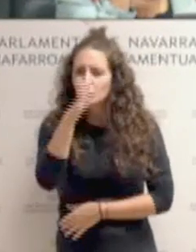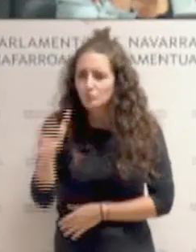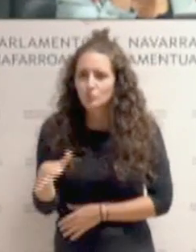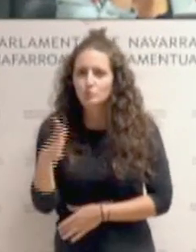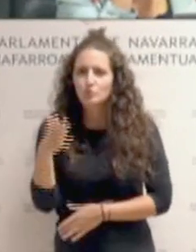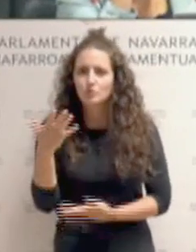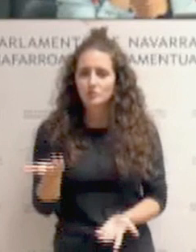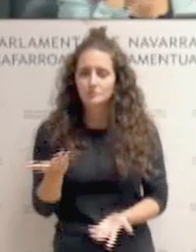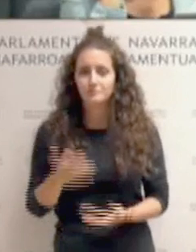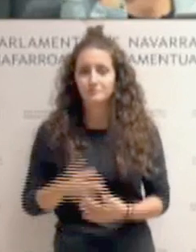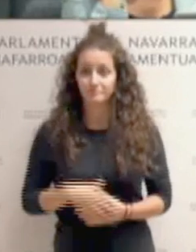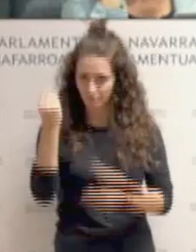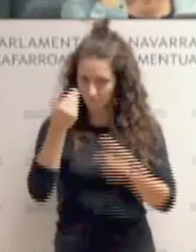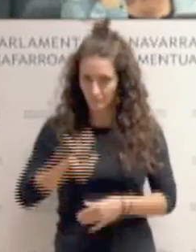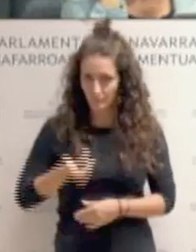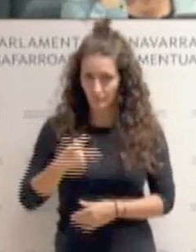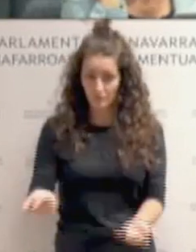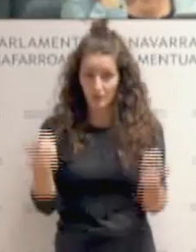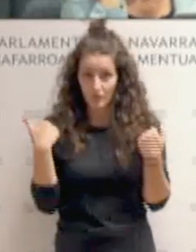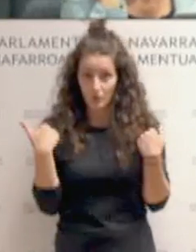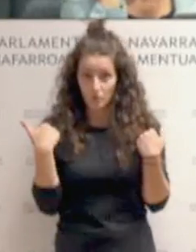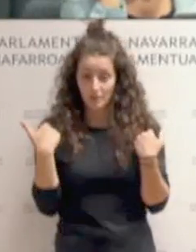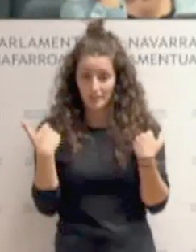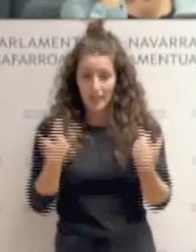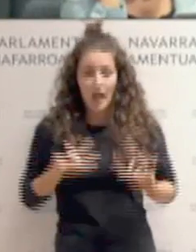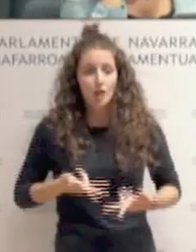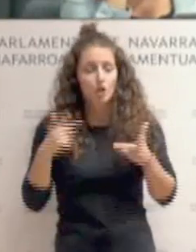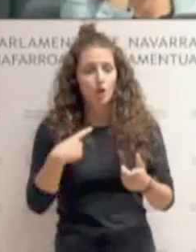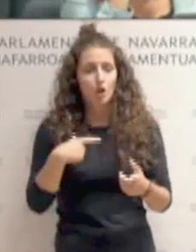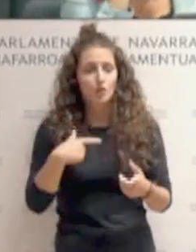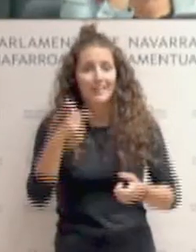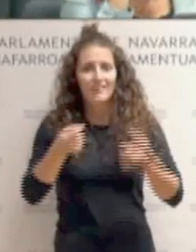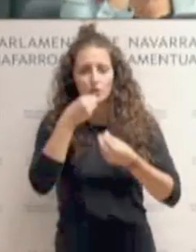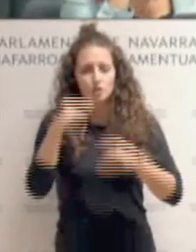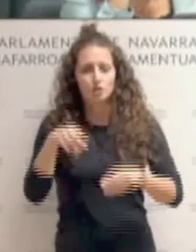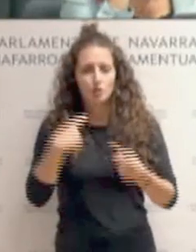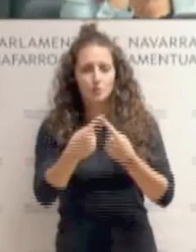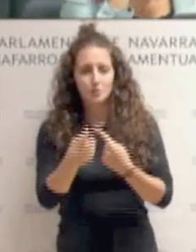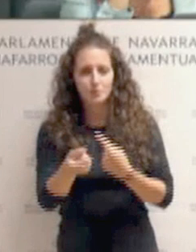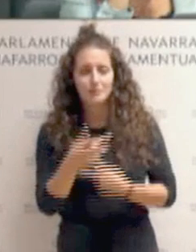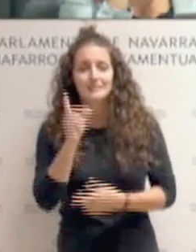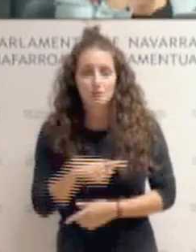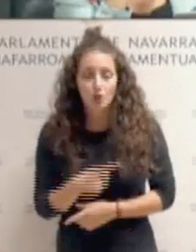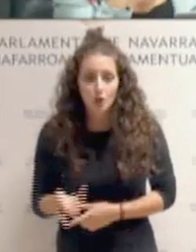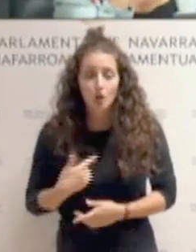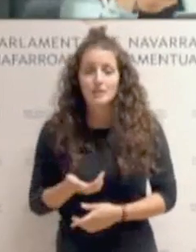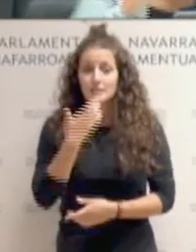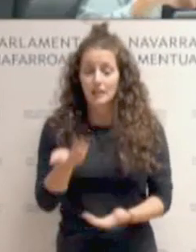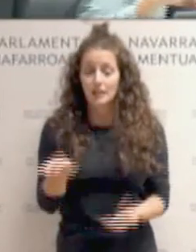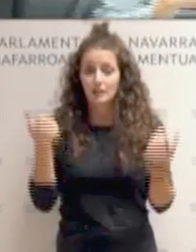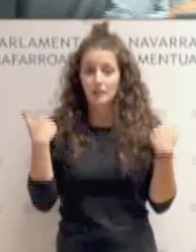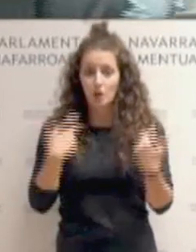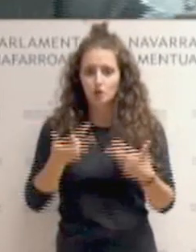esto es importante, si va a la facultad de autorizar, por ejemplo, la circulación de vehículos históricos, si va a estar la facultad de la concesión de